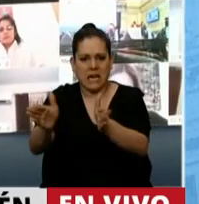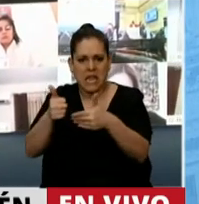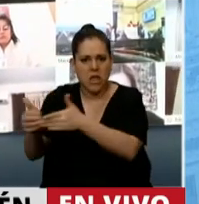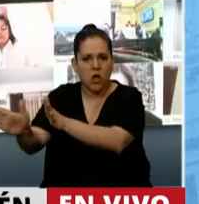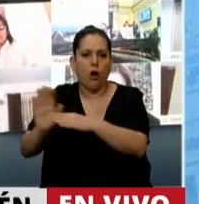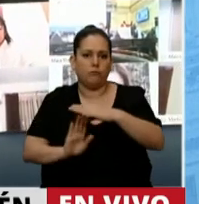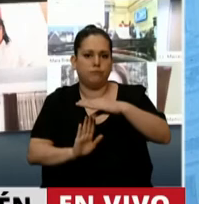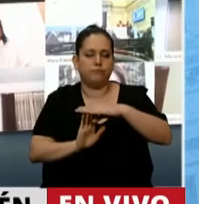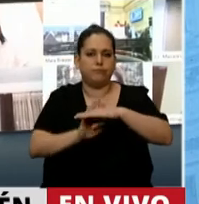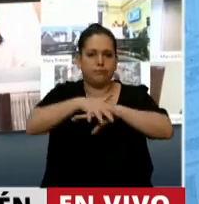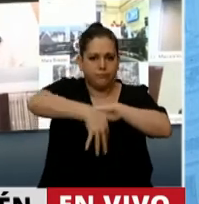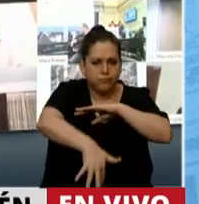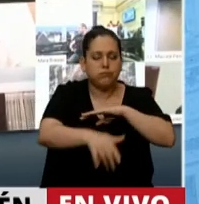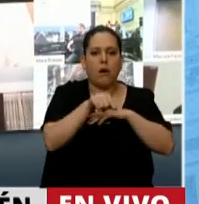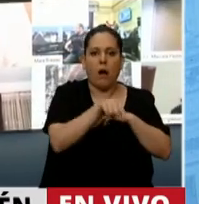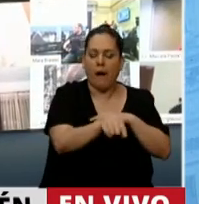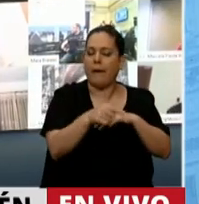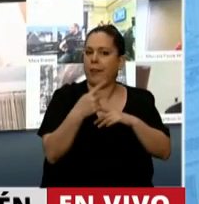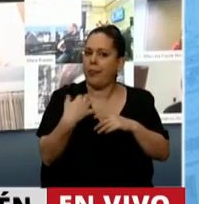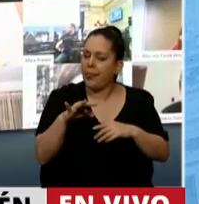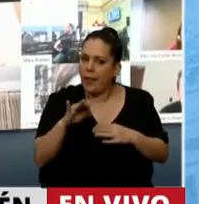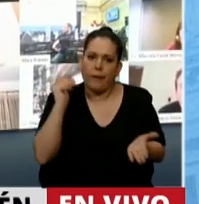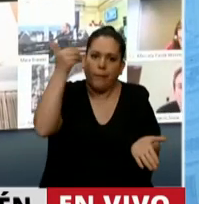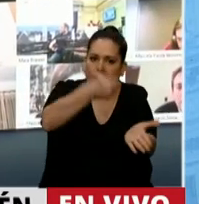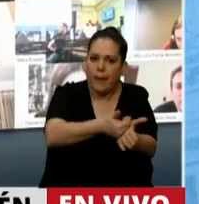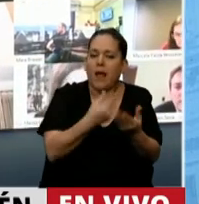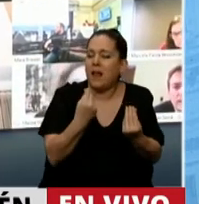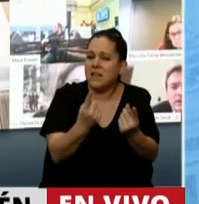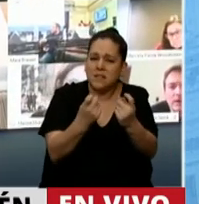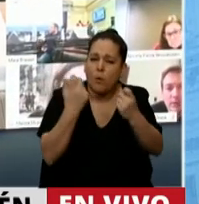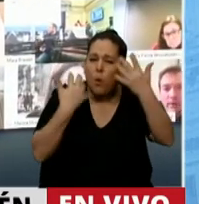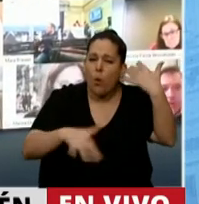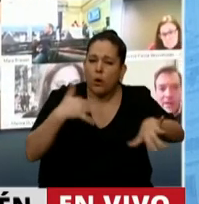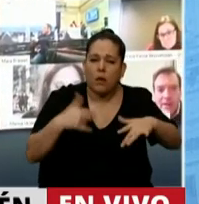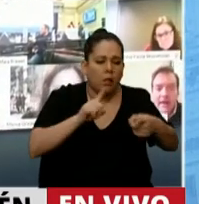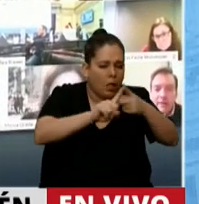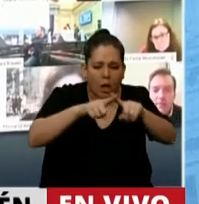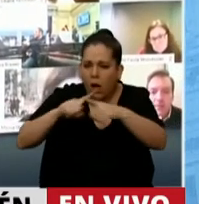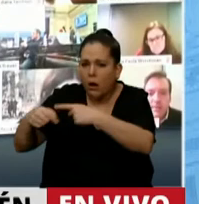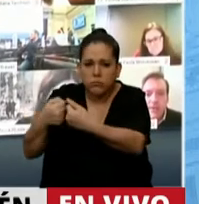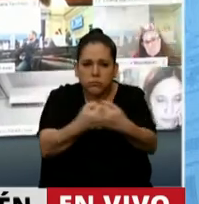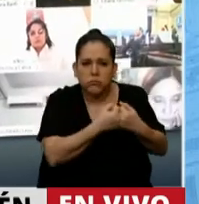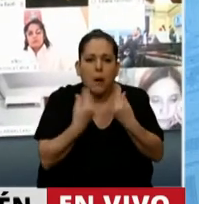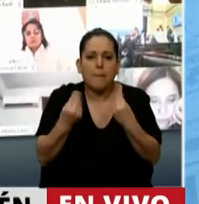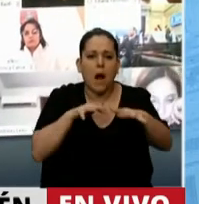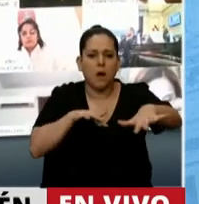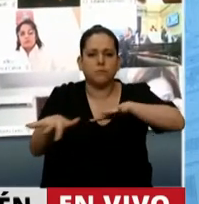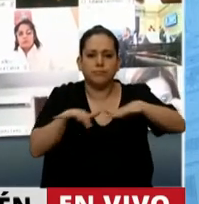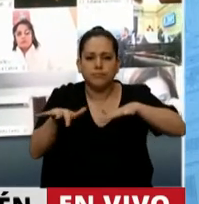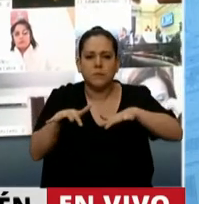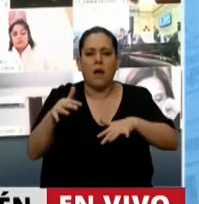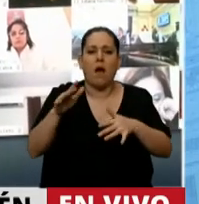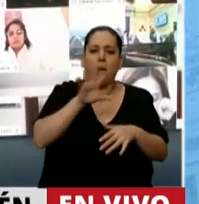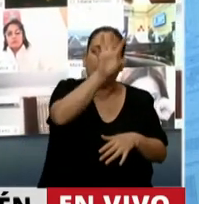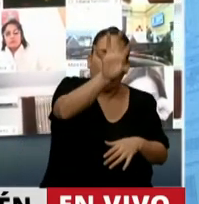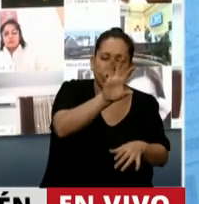Colorado. Es necesario ponerse a trabajar en forma urgente para coordinar y conceptar acciones entre la provincia y la